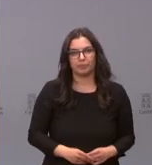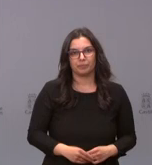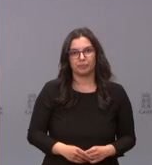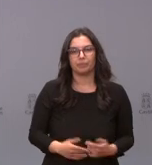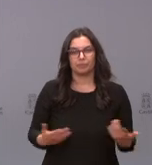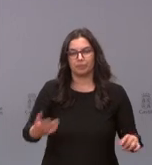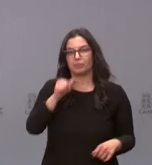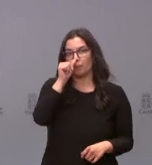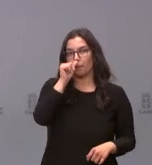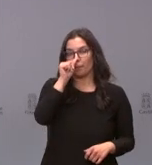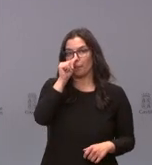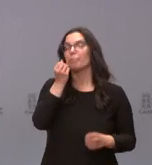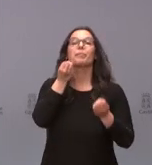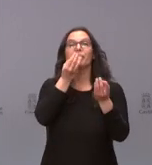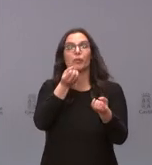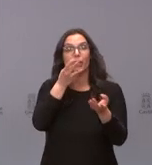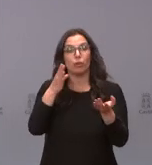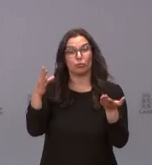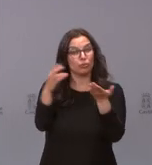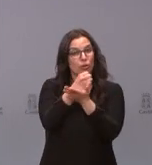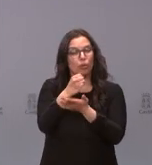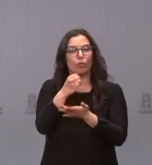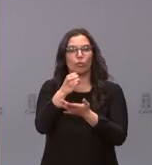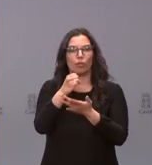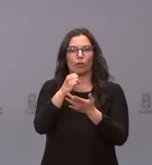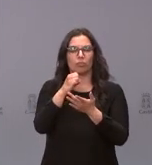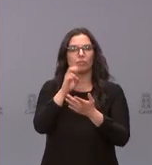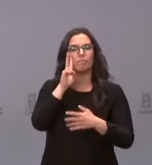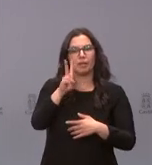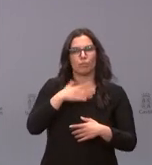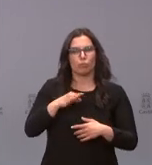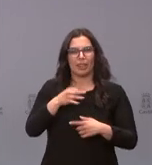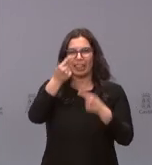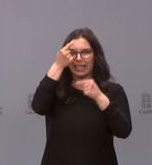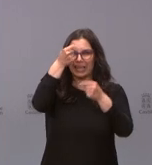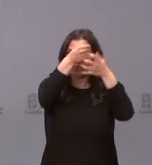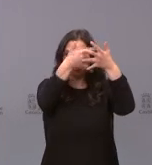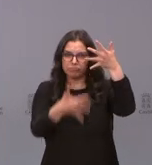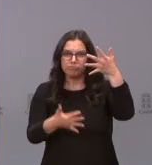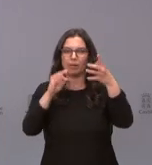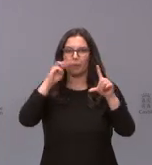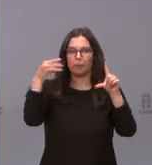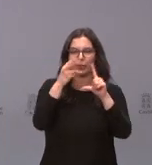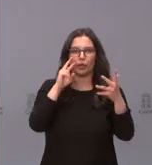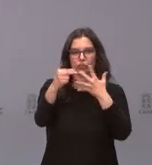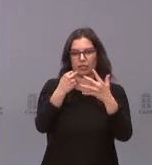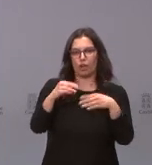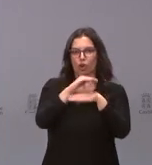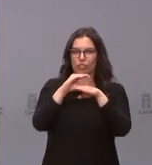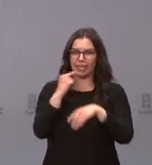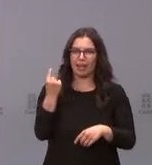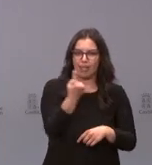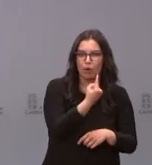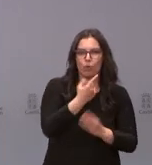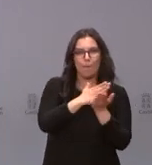que toda esta información la tienen desglosada en nuestra página de transparencia, consejería por consejería, medio por medio,